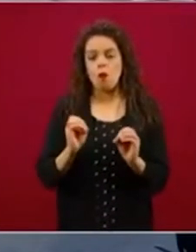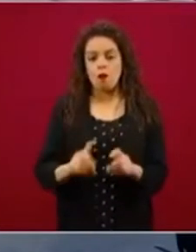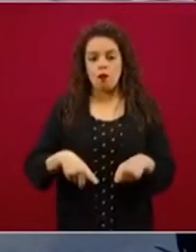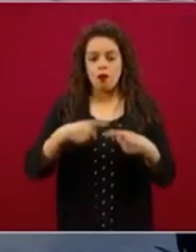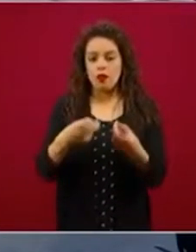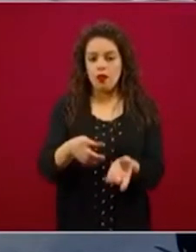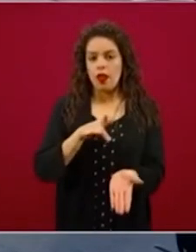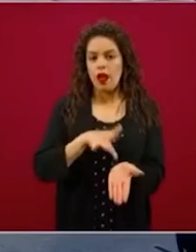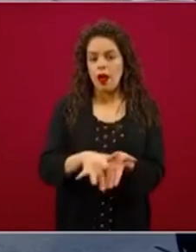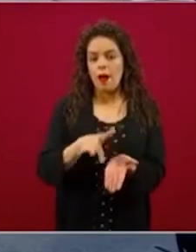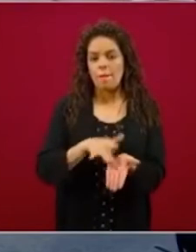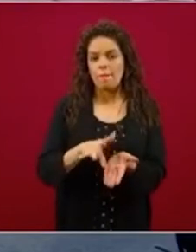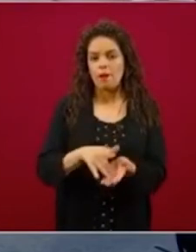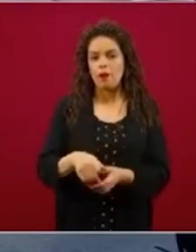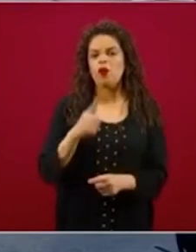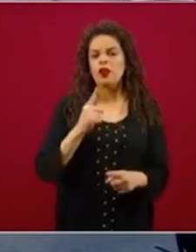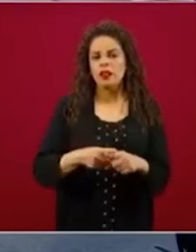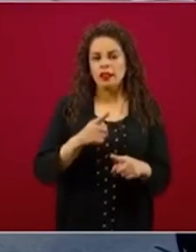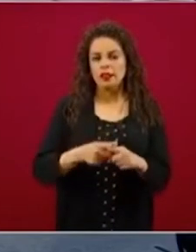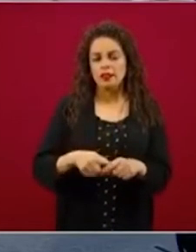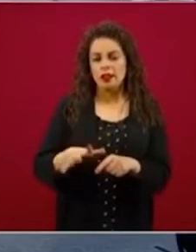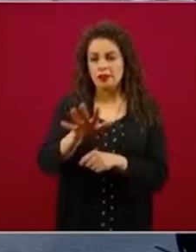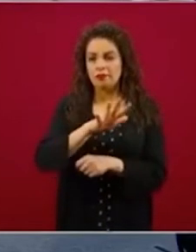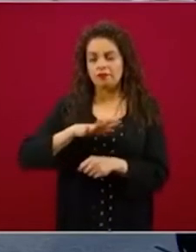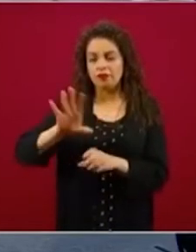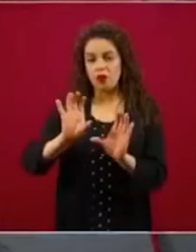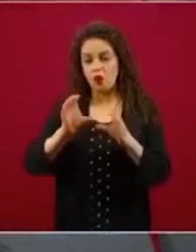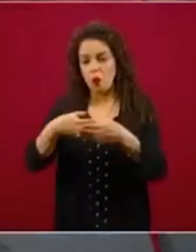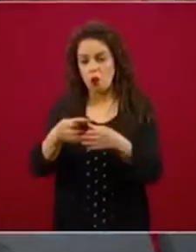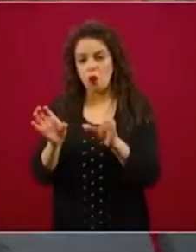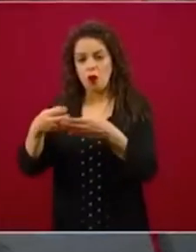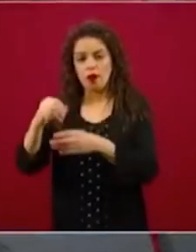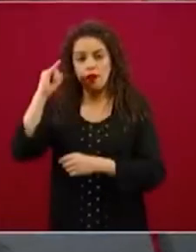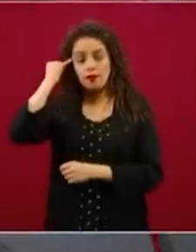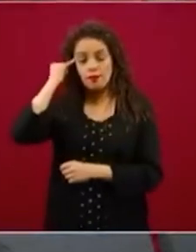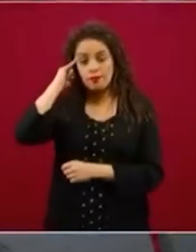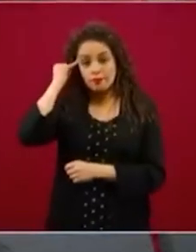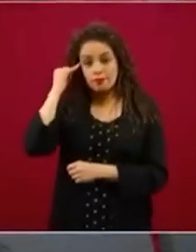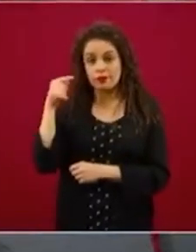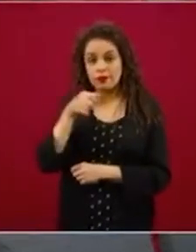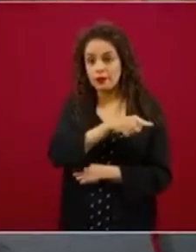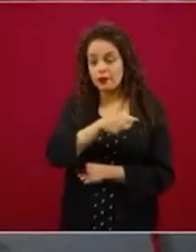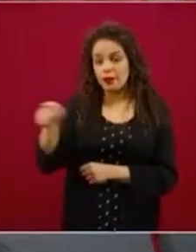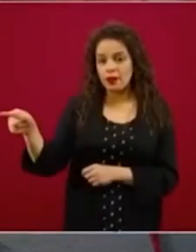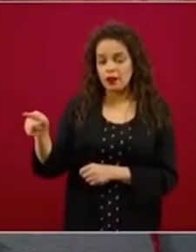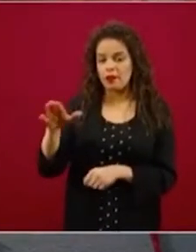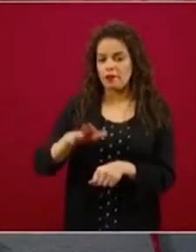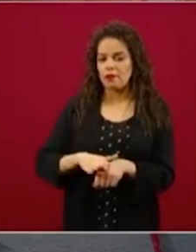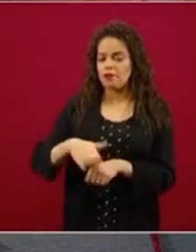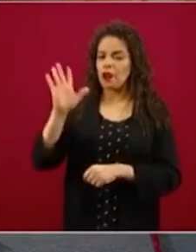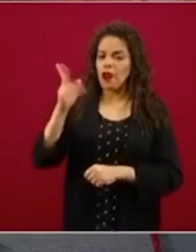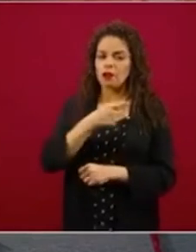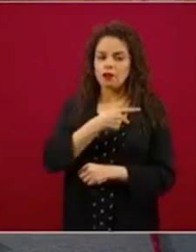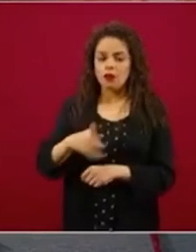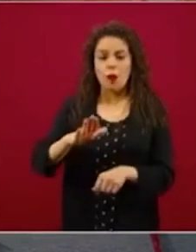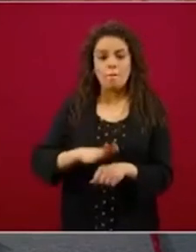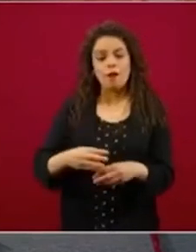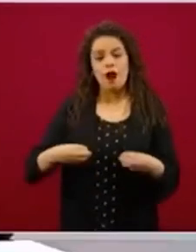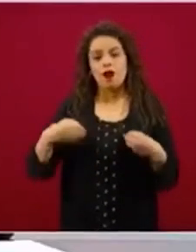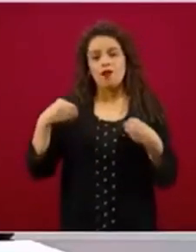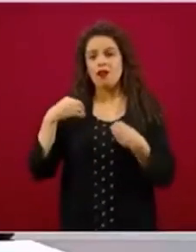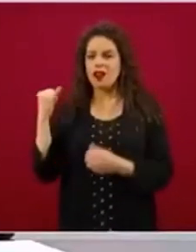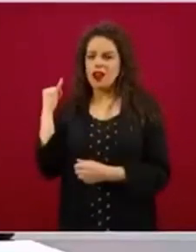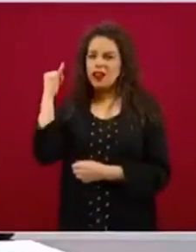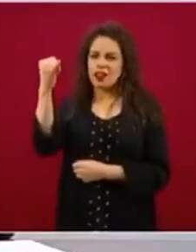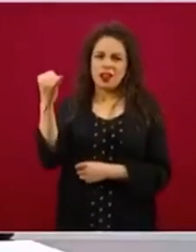indígenas, con los mexicanos más necesitados, los menos favorecidos, los más alejados, los más,